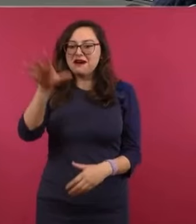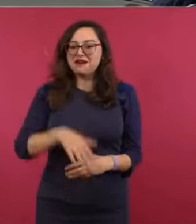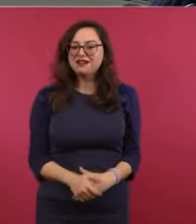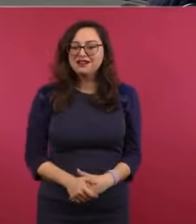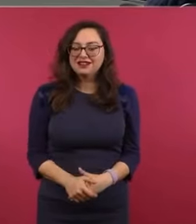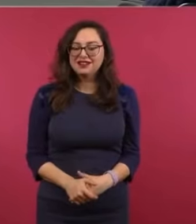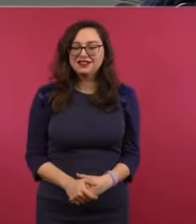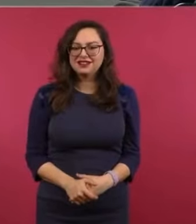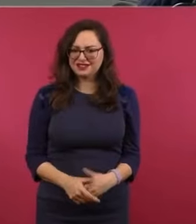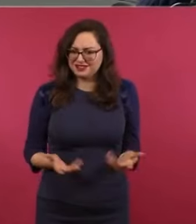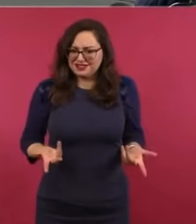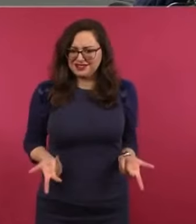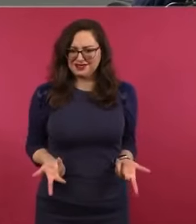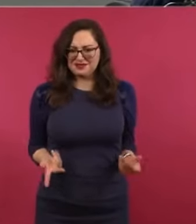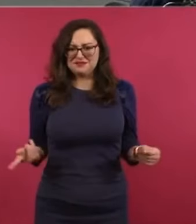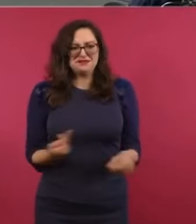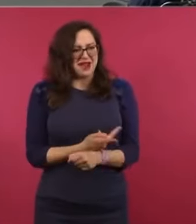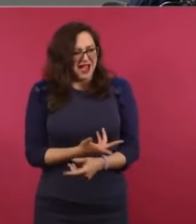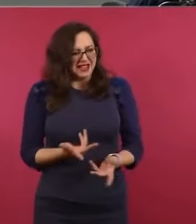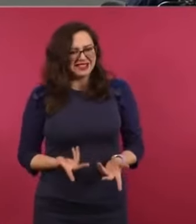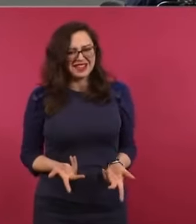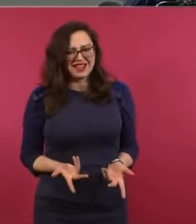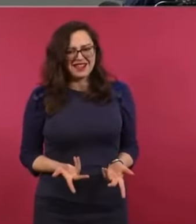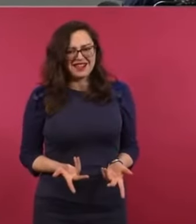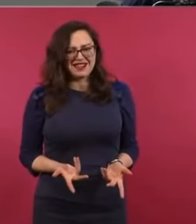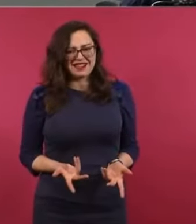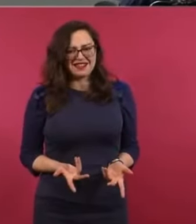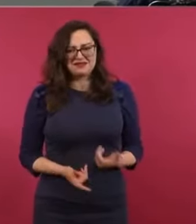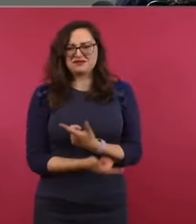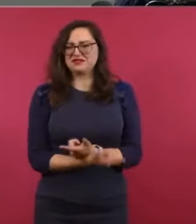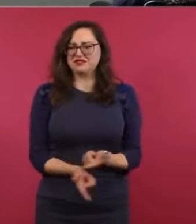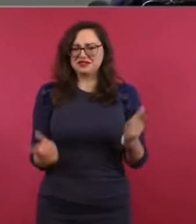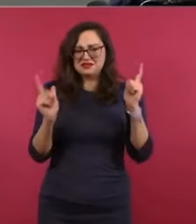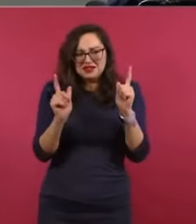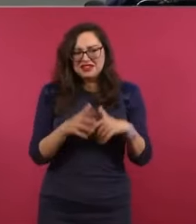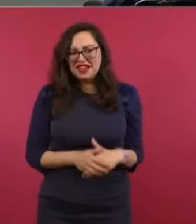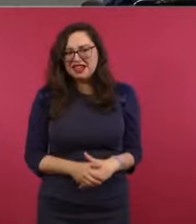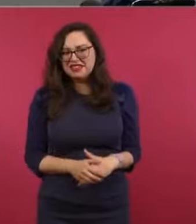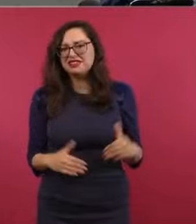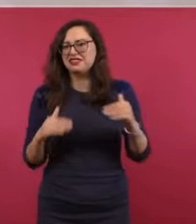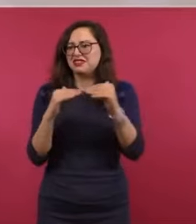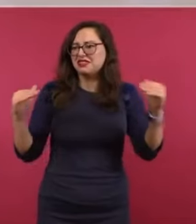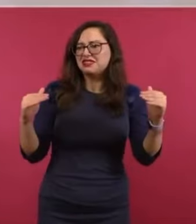¿Dónde está la libertad? ¿Dónde está la democracia?